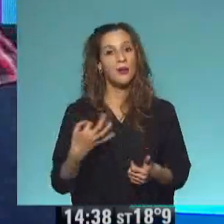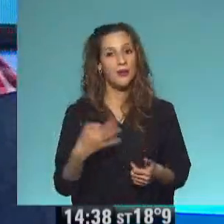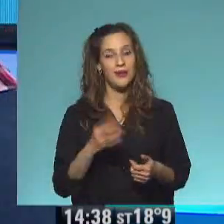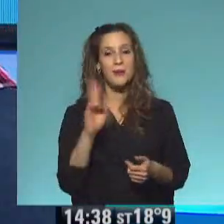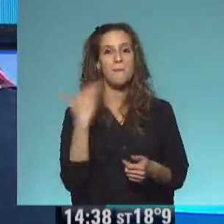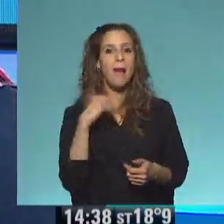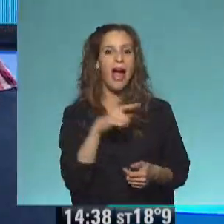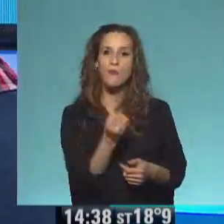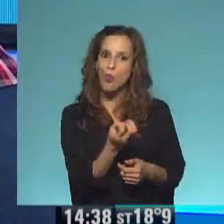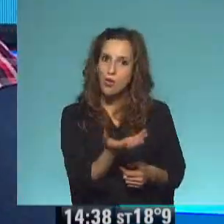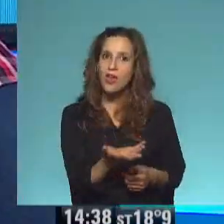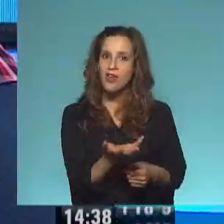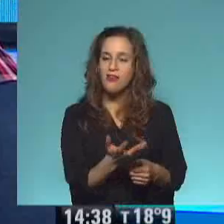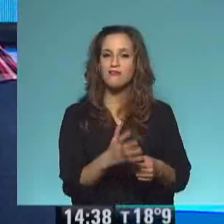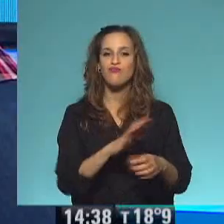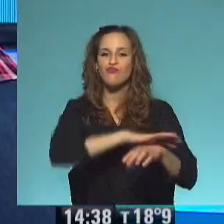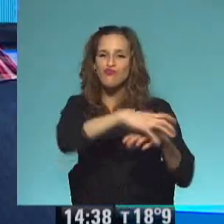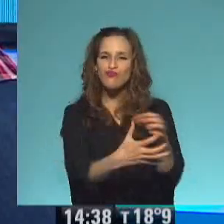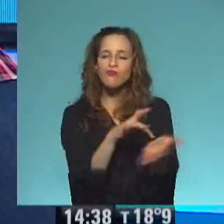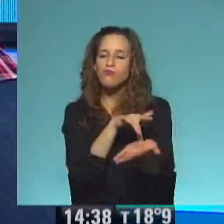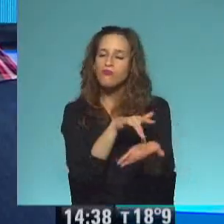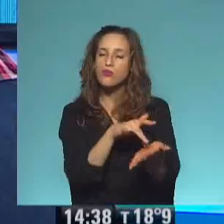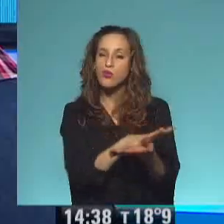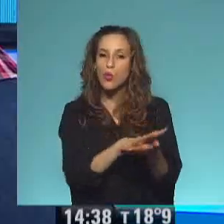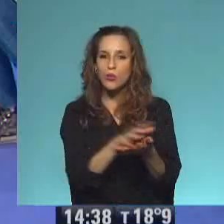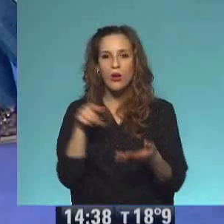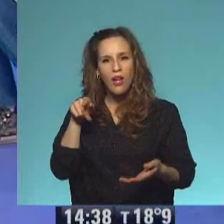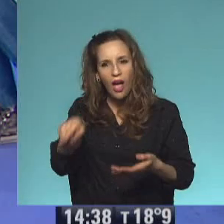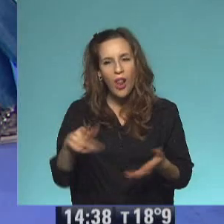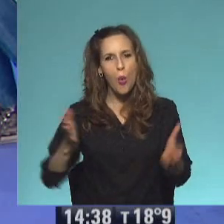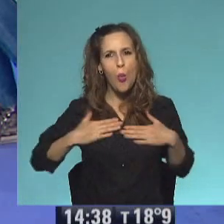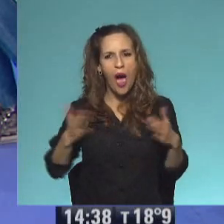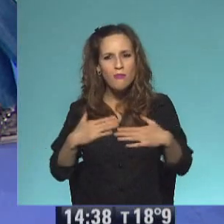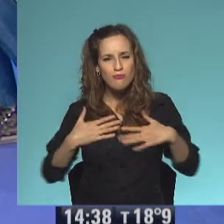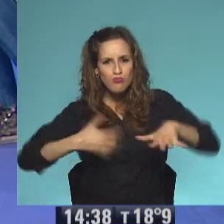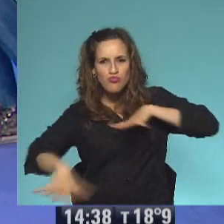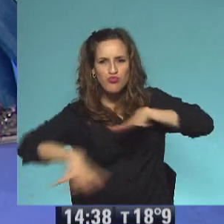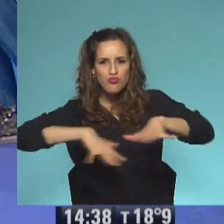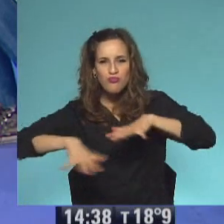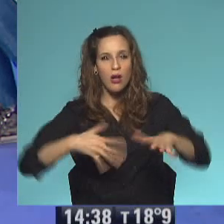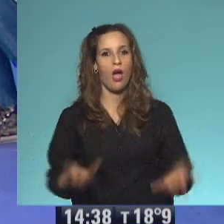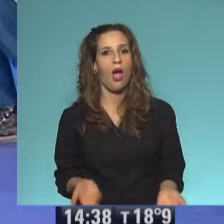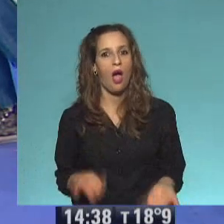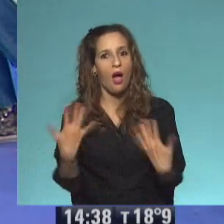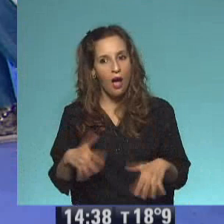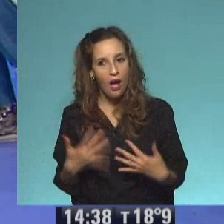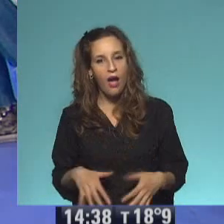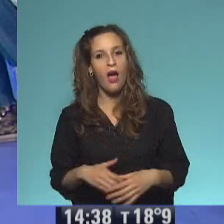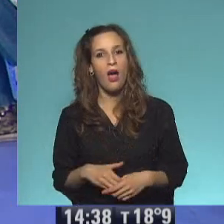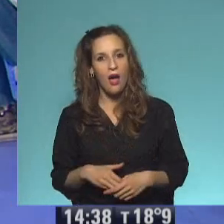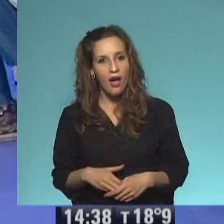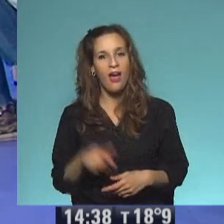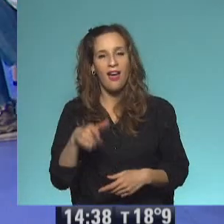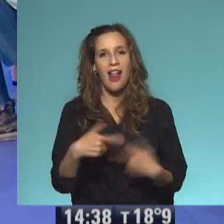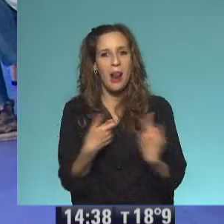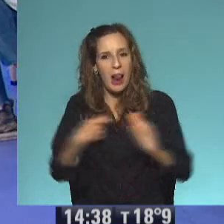acomodando. Ahora estoy bien. ¿Cómo hace? ¿Qué plasticidad? Ay, eso? Envidio a ese Estoy muy cómodo. Muy, muy cómodo. Me